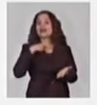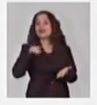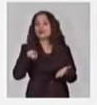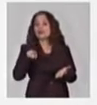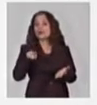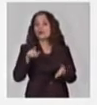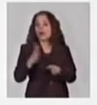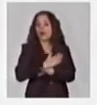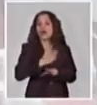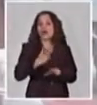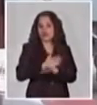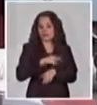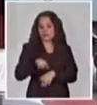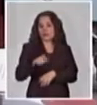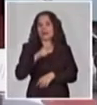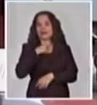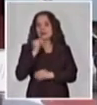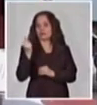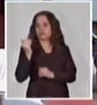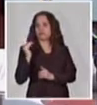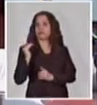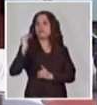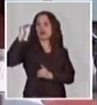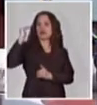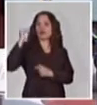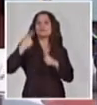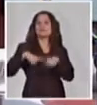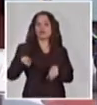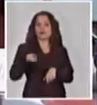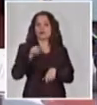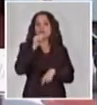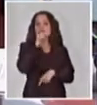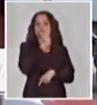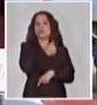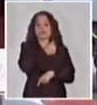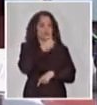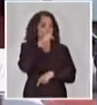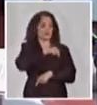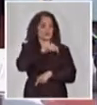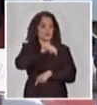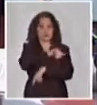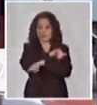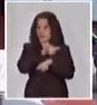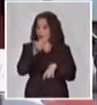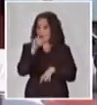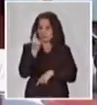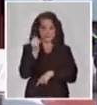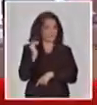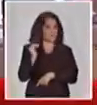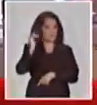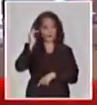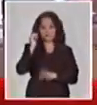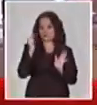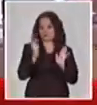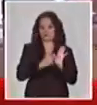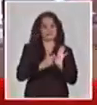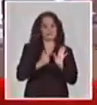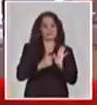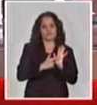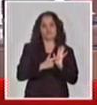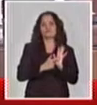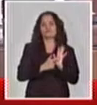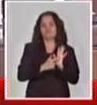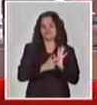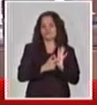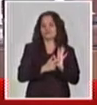empiezan en enero, lo que se vende en diciembre es con los nuevos precios. La nueva canasta básica ya vendrá con esos precios de 7